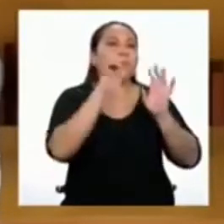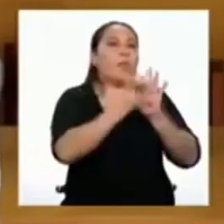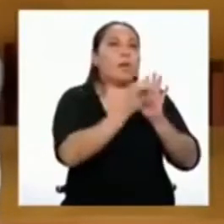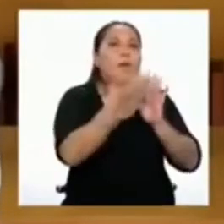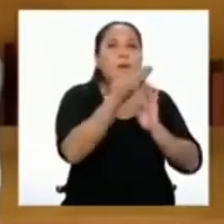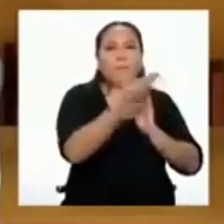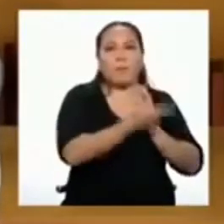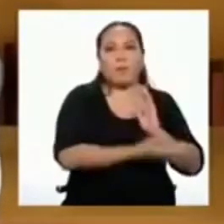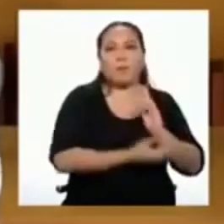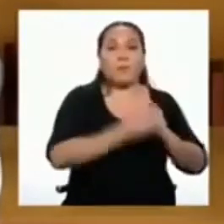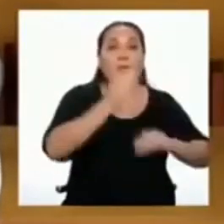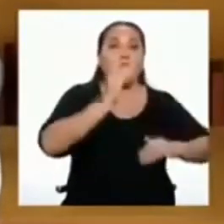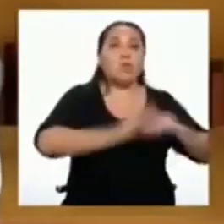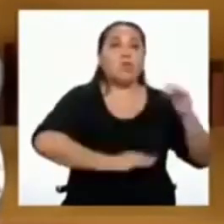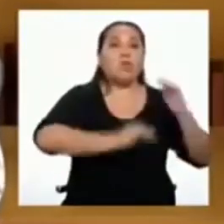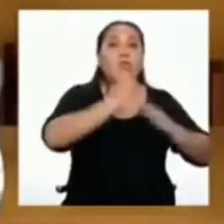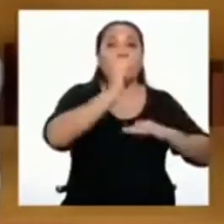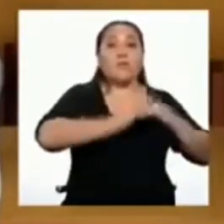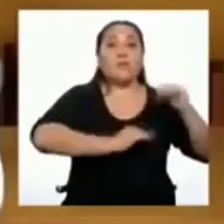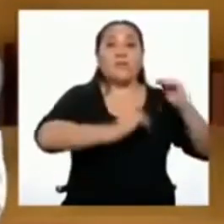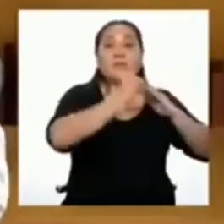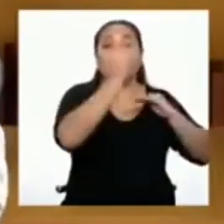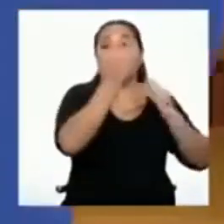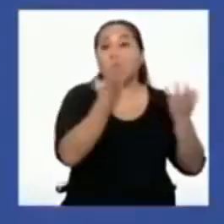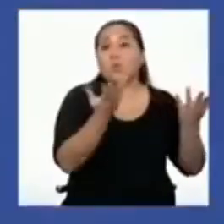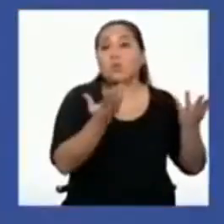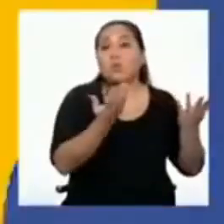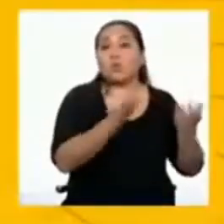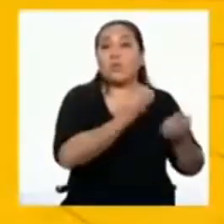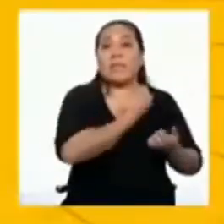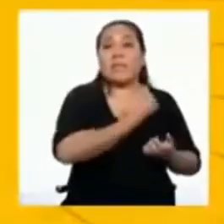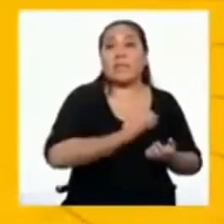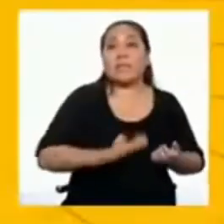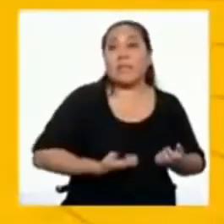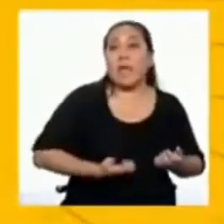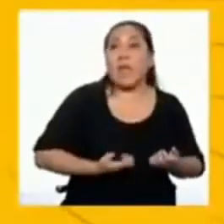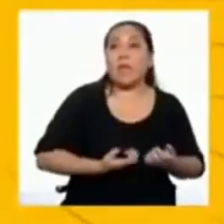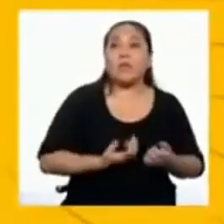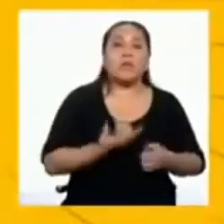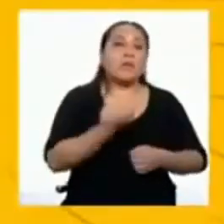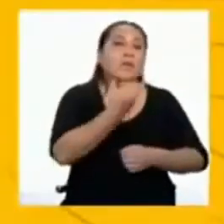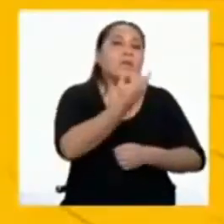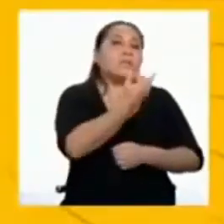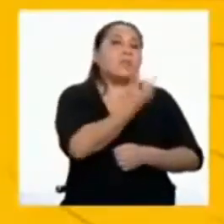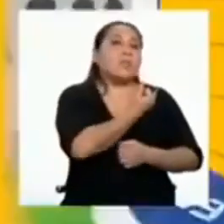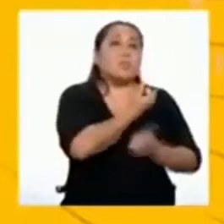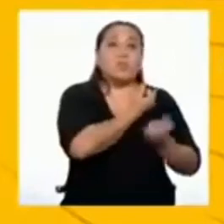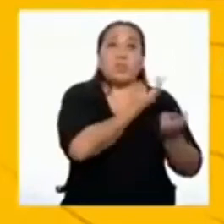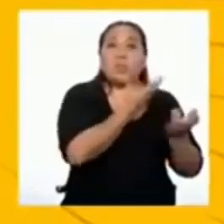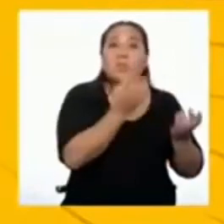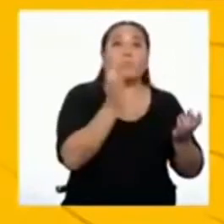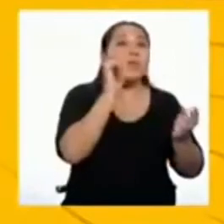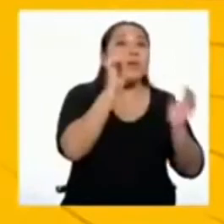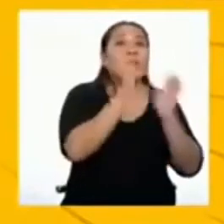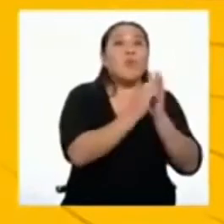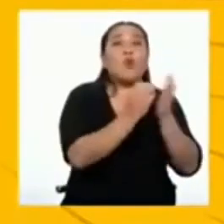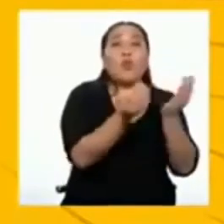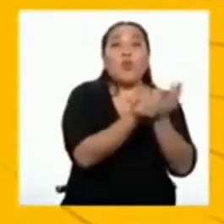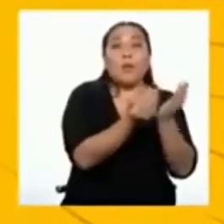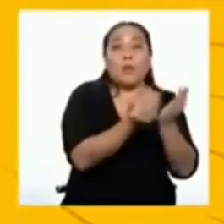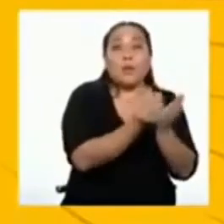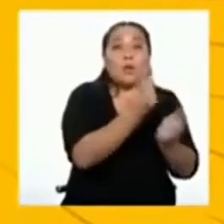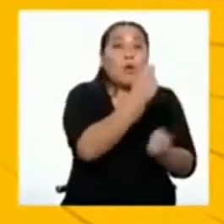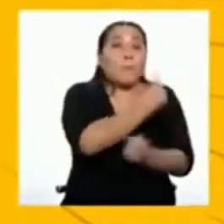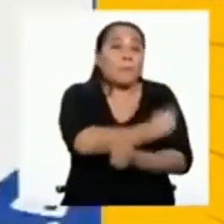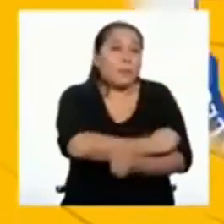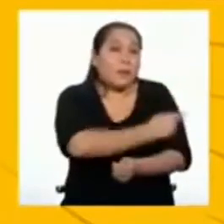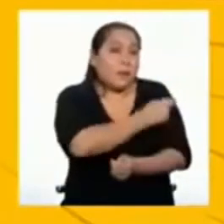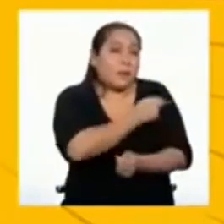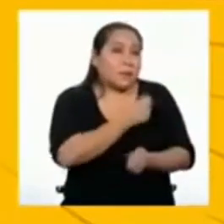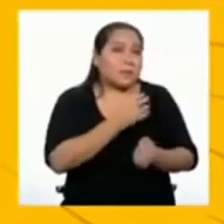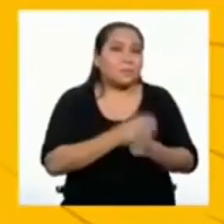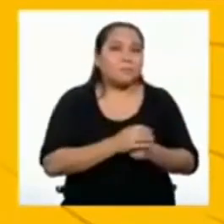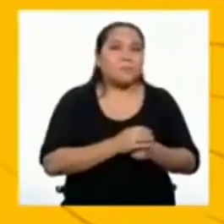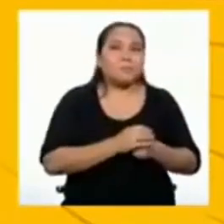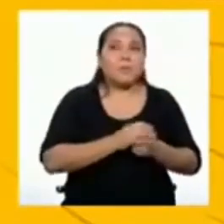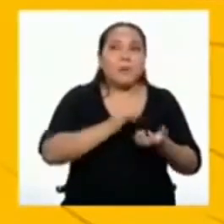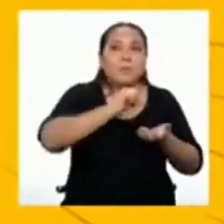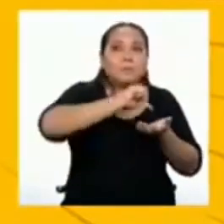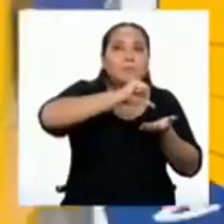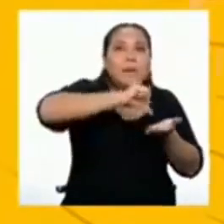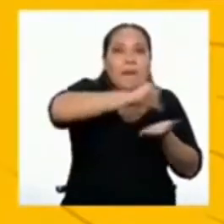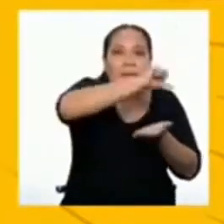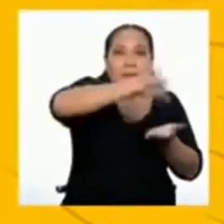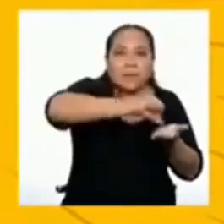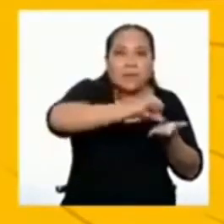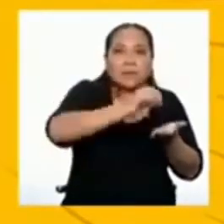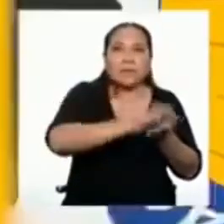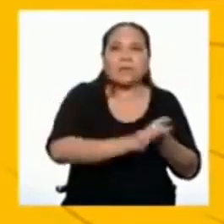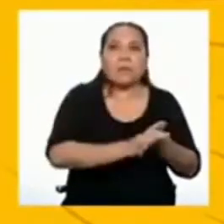serían los edificios públicos como instituciones educativas, hospitales, plazas,